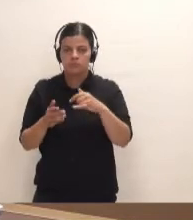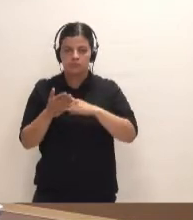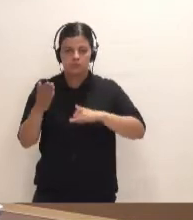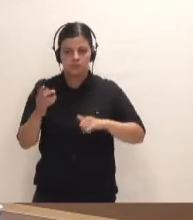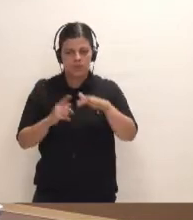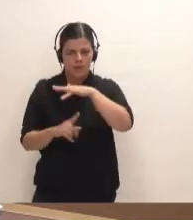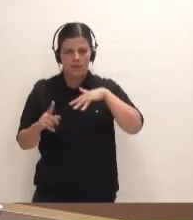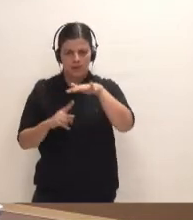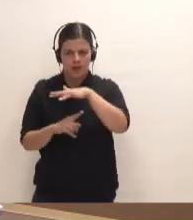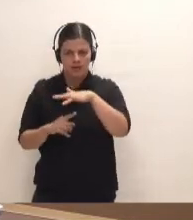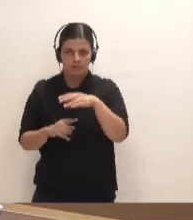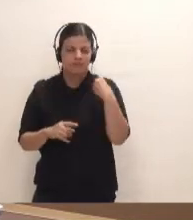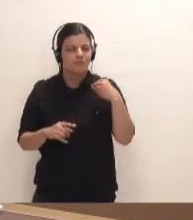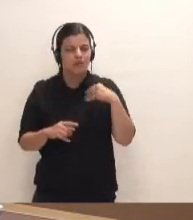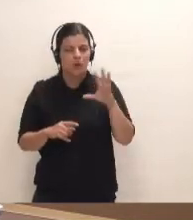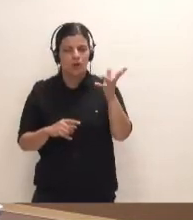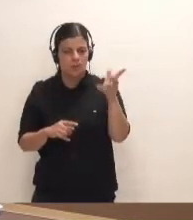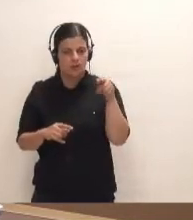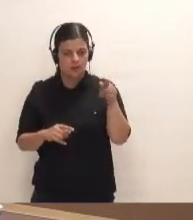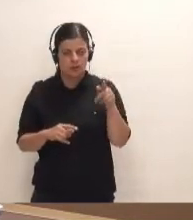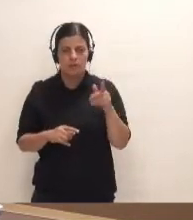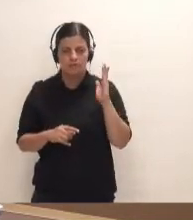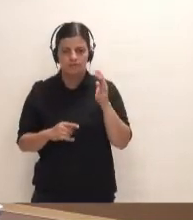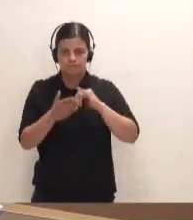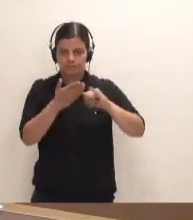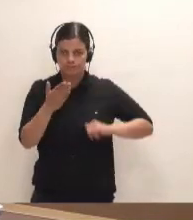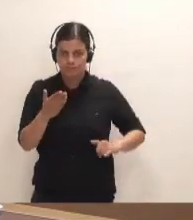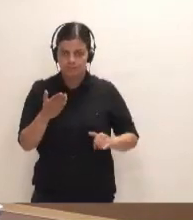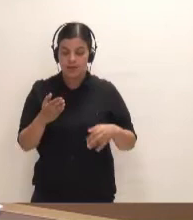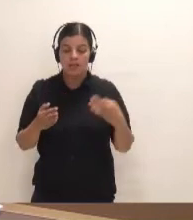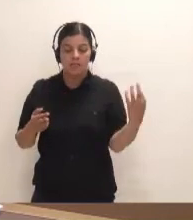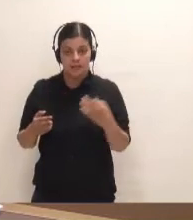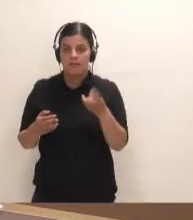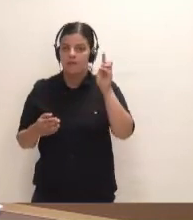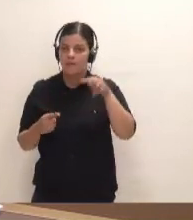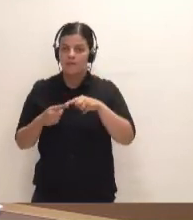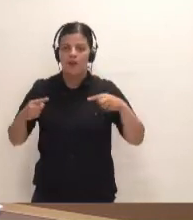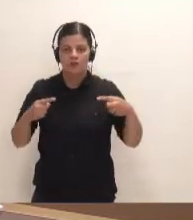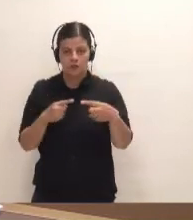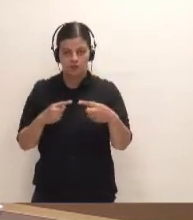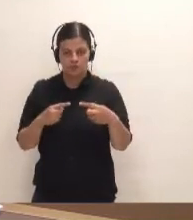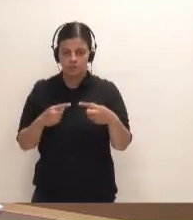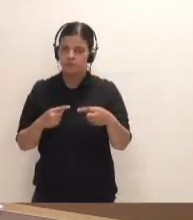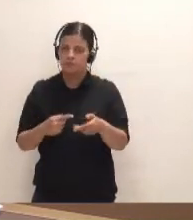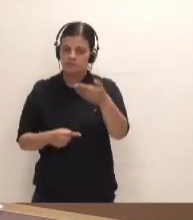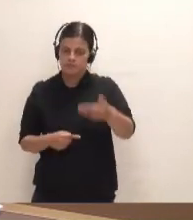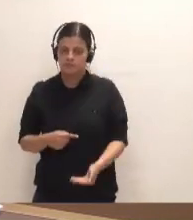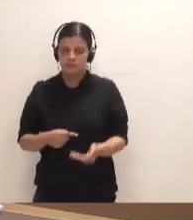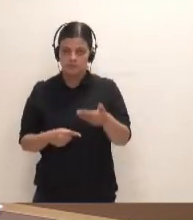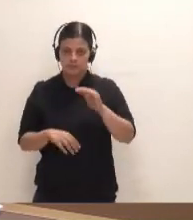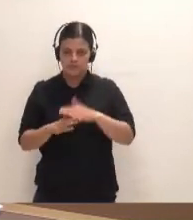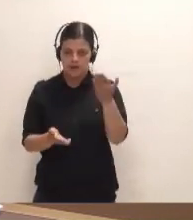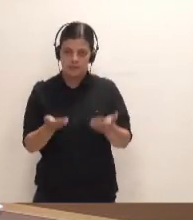que es el de la crisis climática, que debe ser un factor también quizá más relevante a la hora de